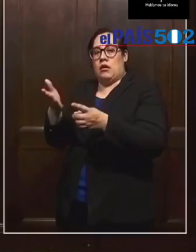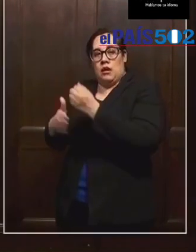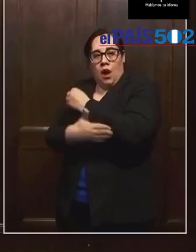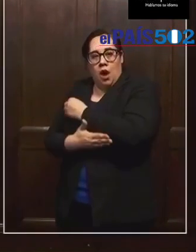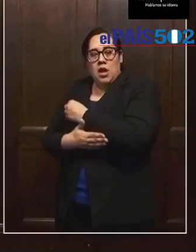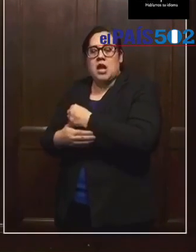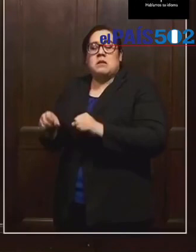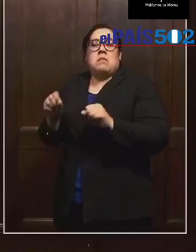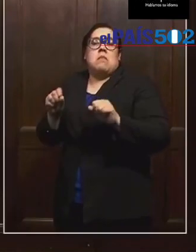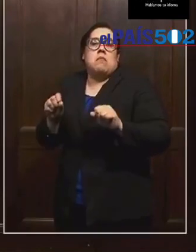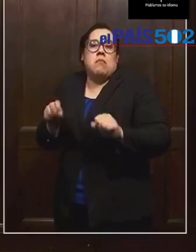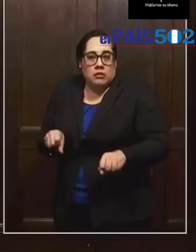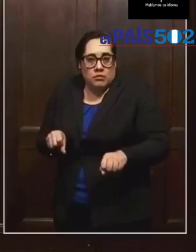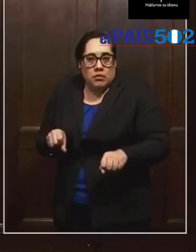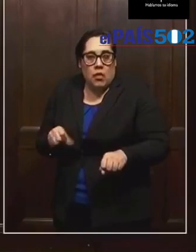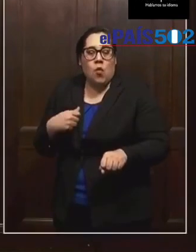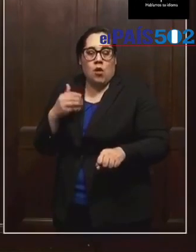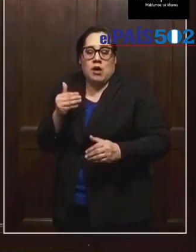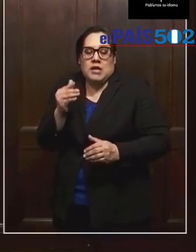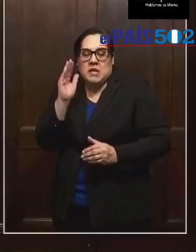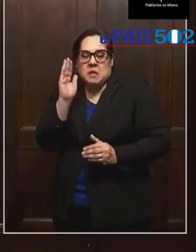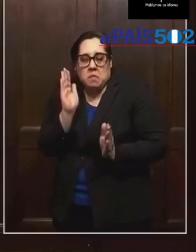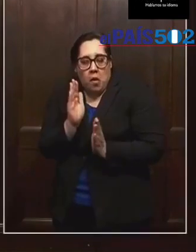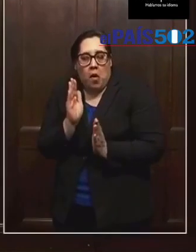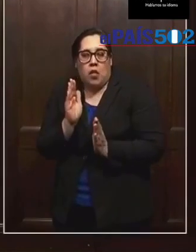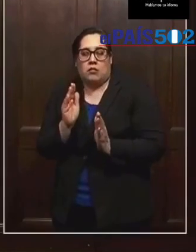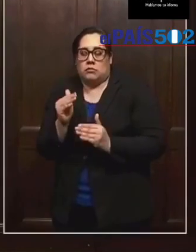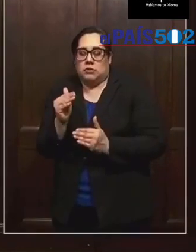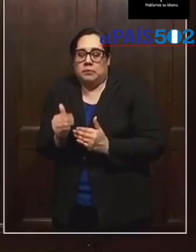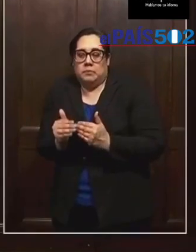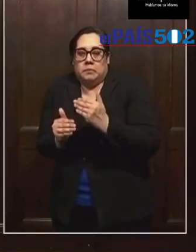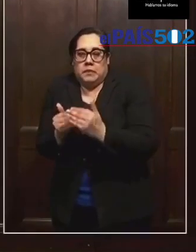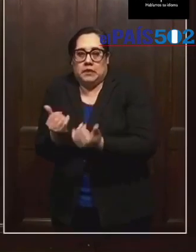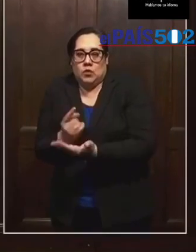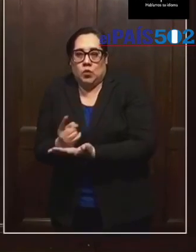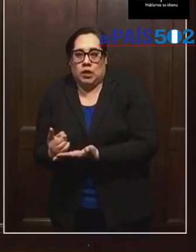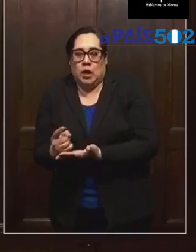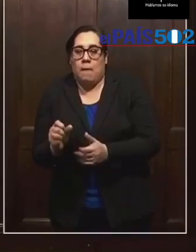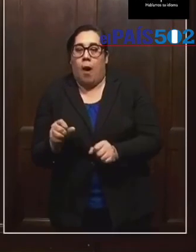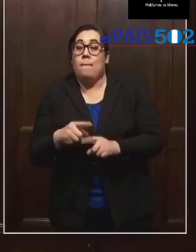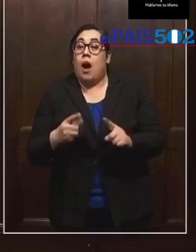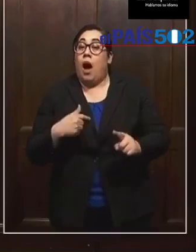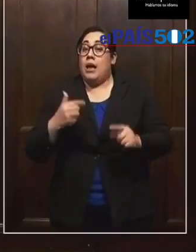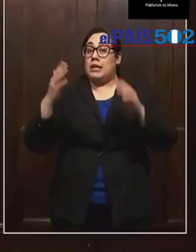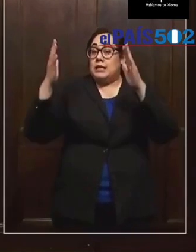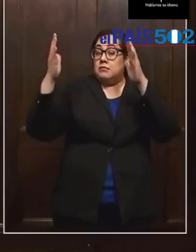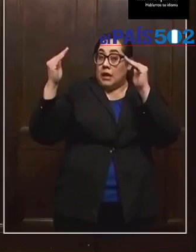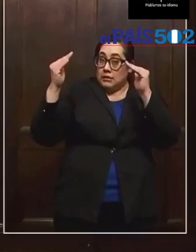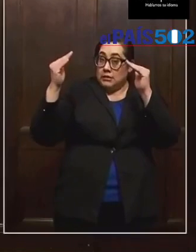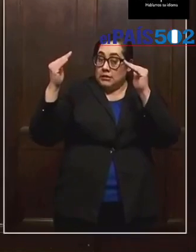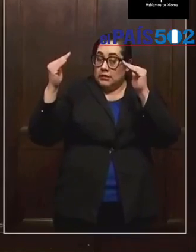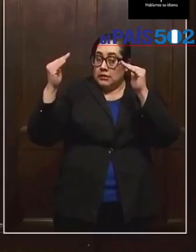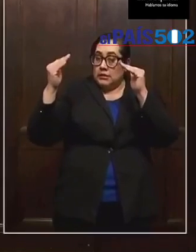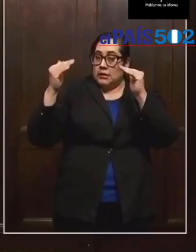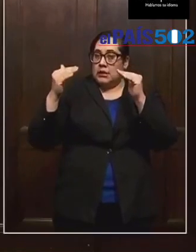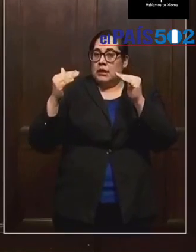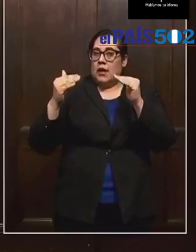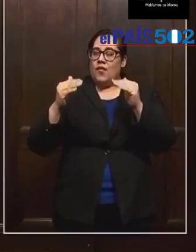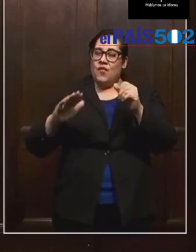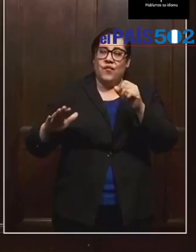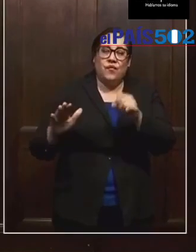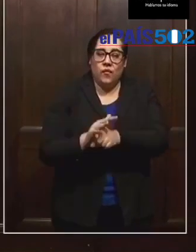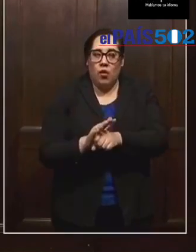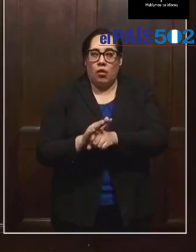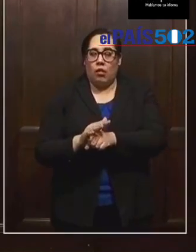pasos pequeños esta semana también. Pero es mi expectación, el paquete